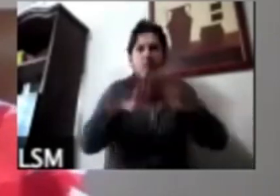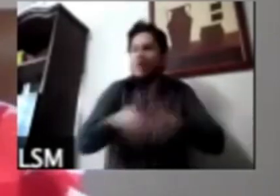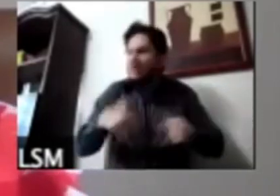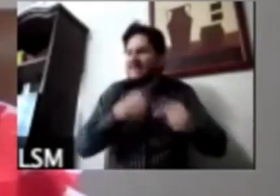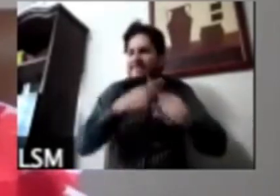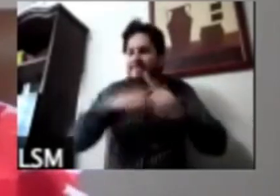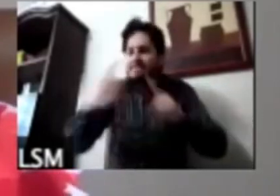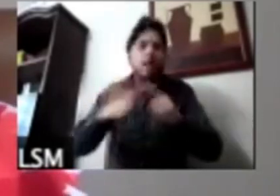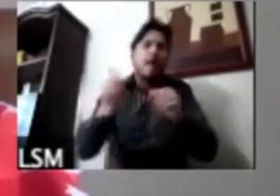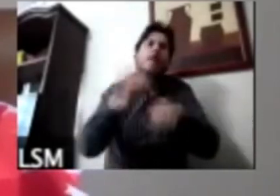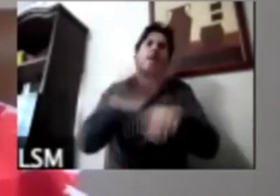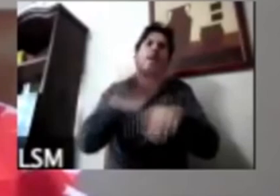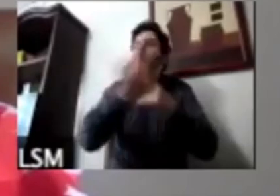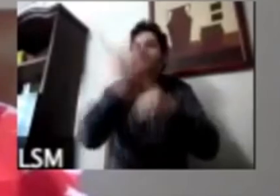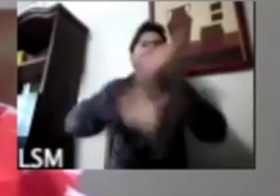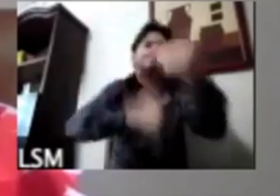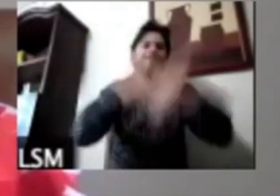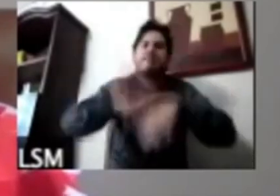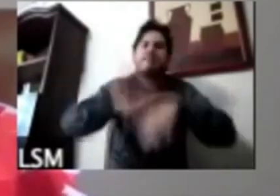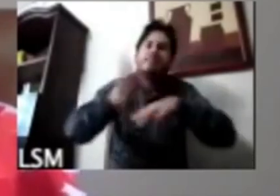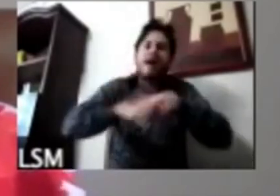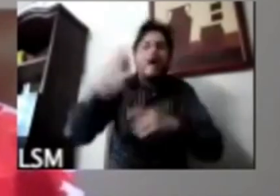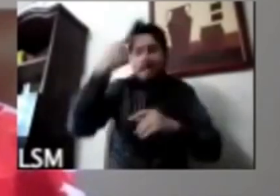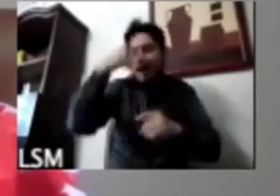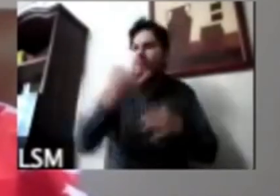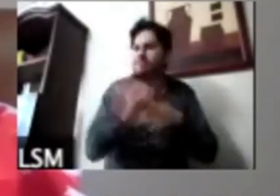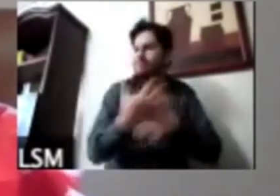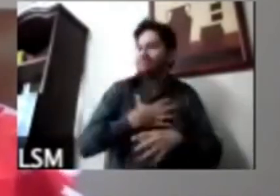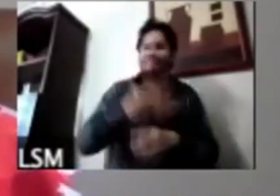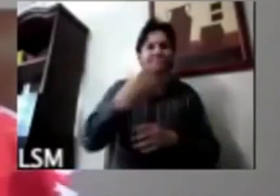consecuencias en términos de nutrición